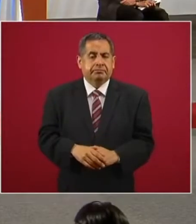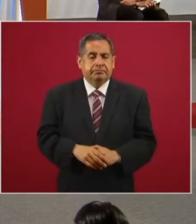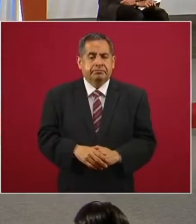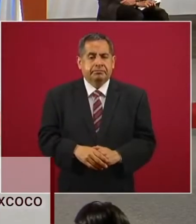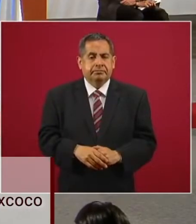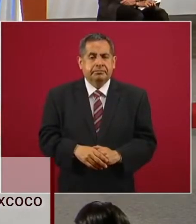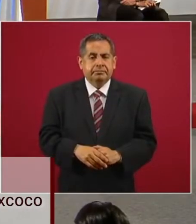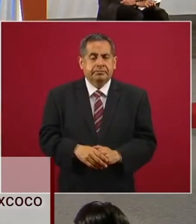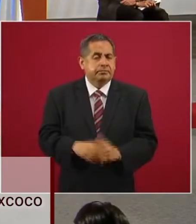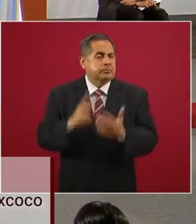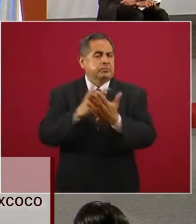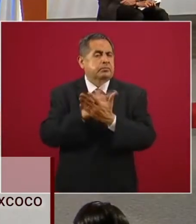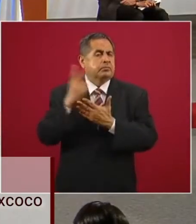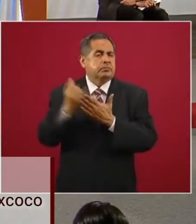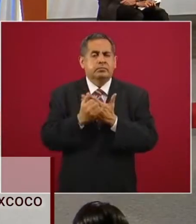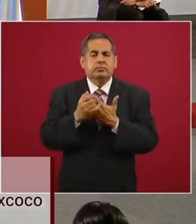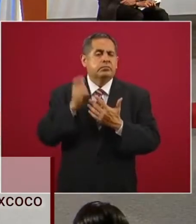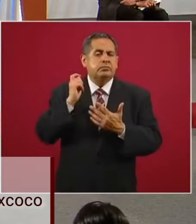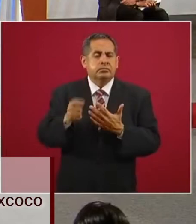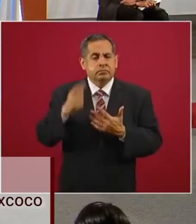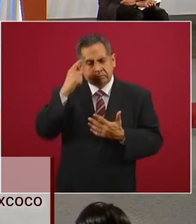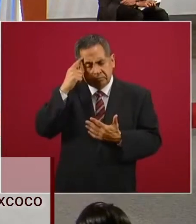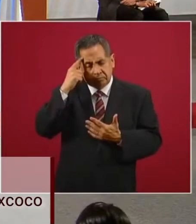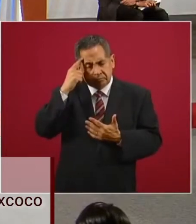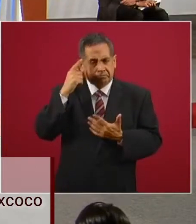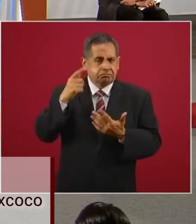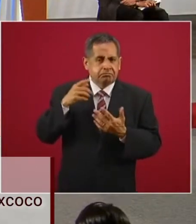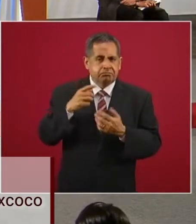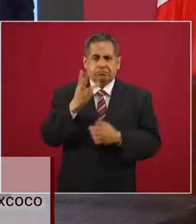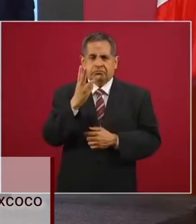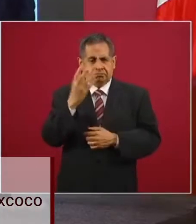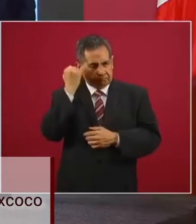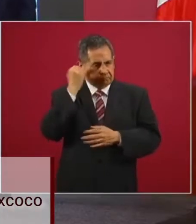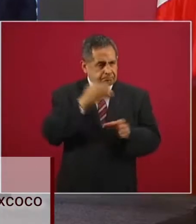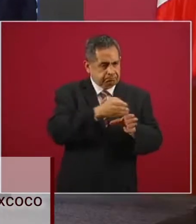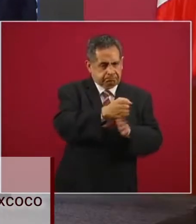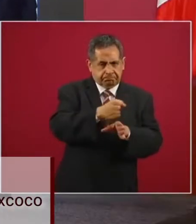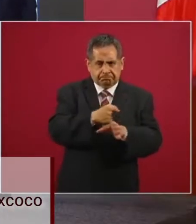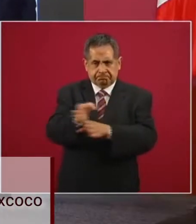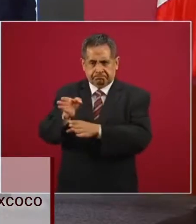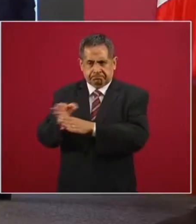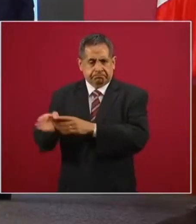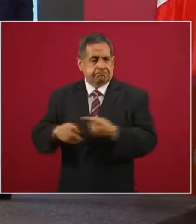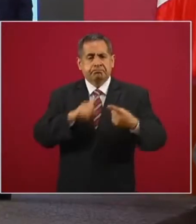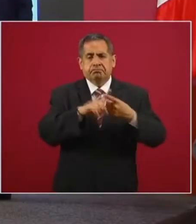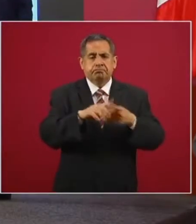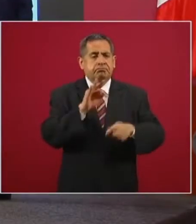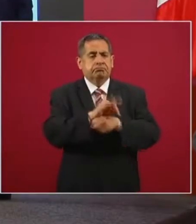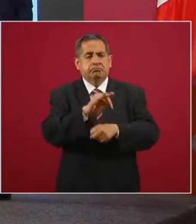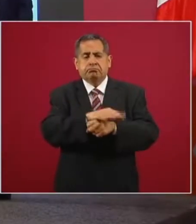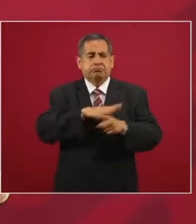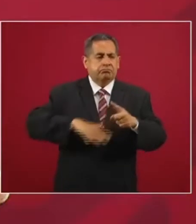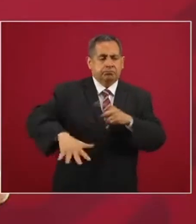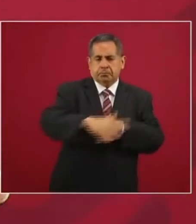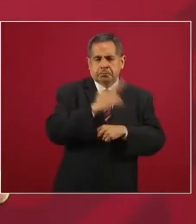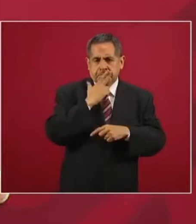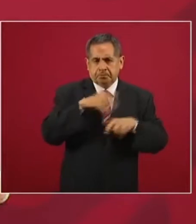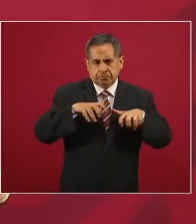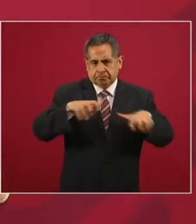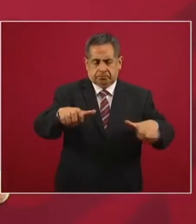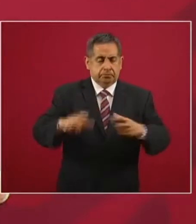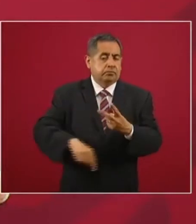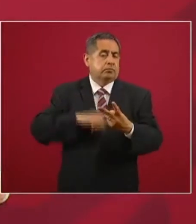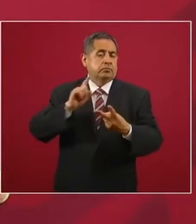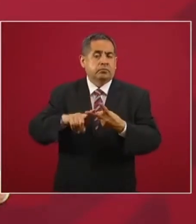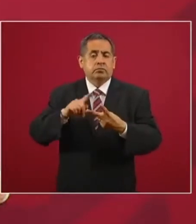El proyecto se desarrolla sobre tres ejes. El primero es el de la protección ambiental para la zona. El